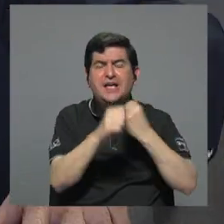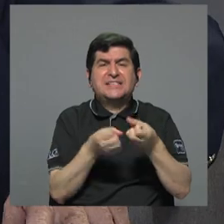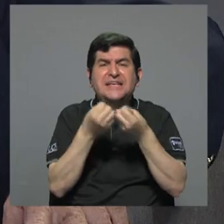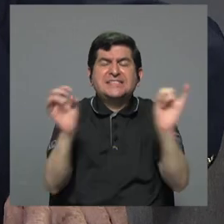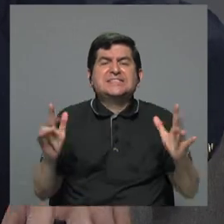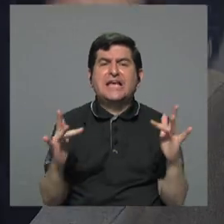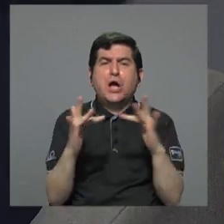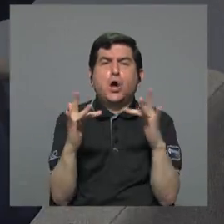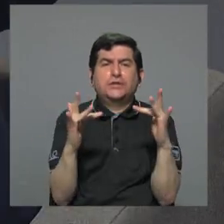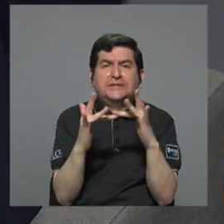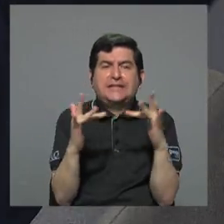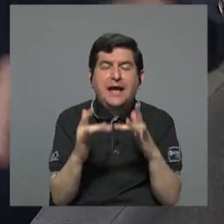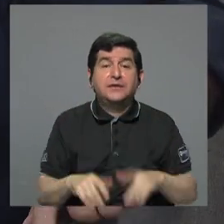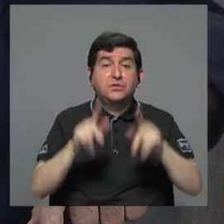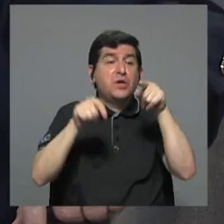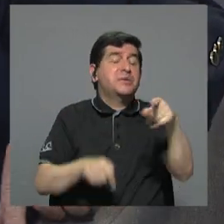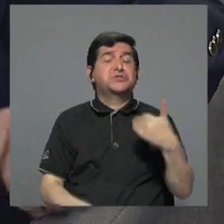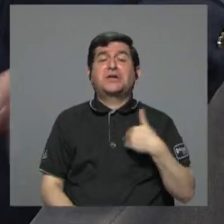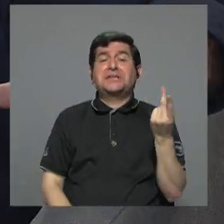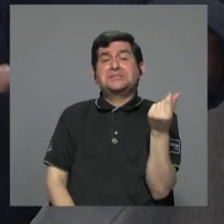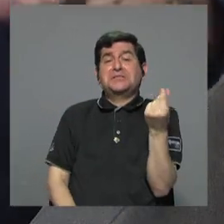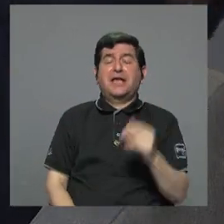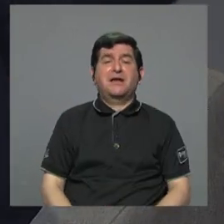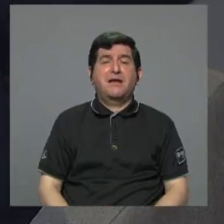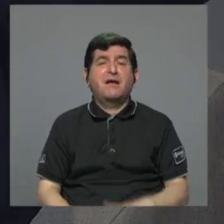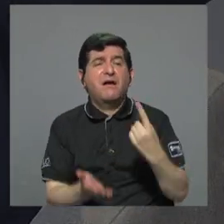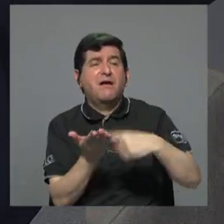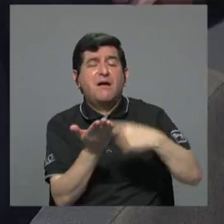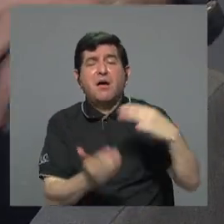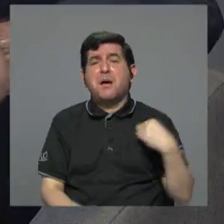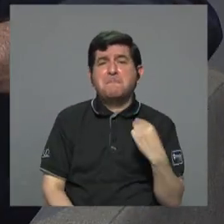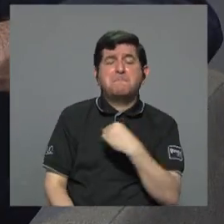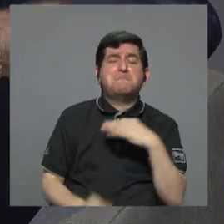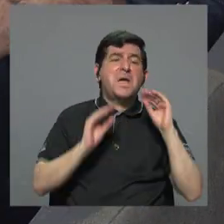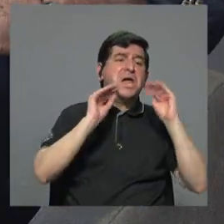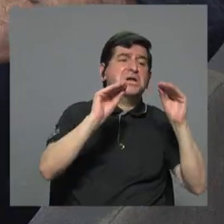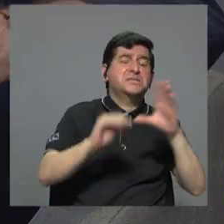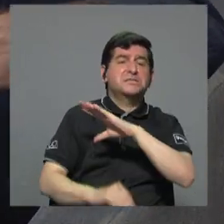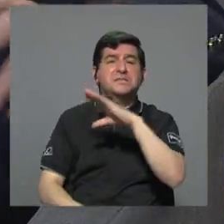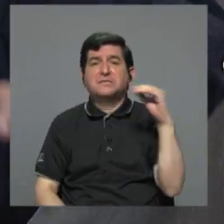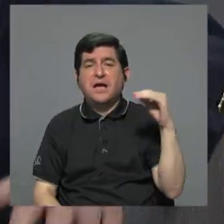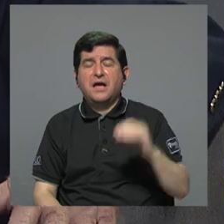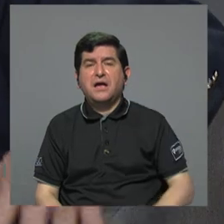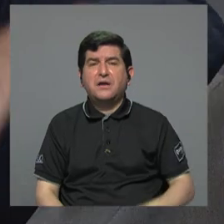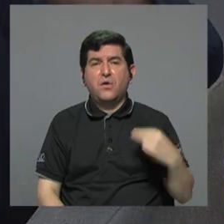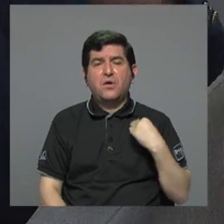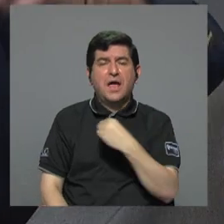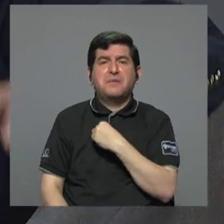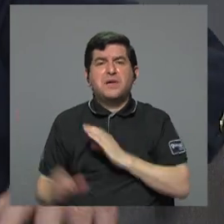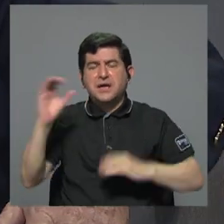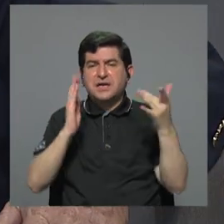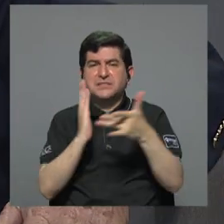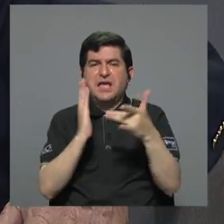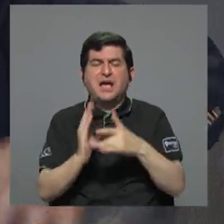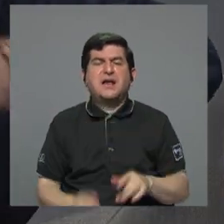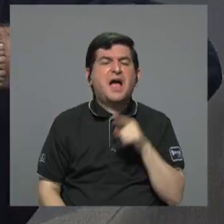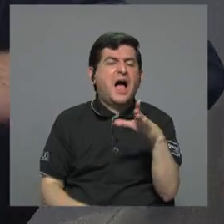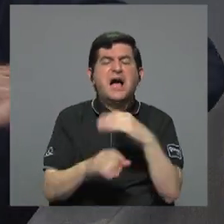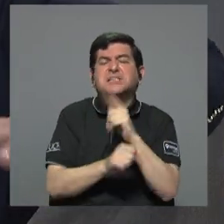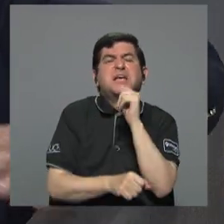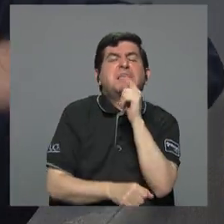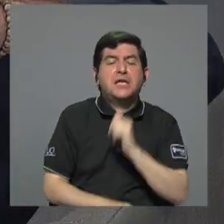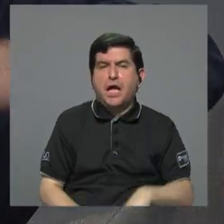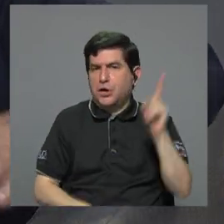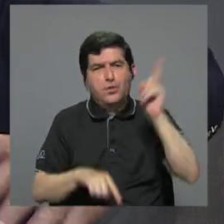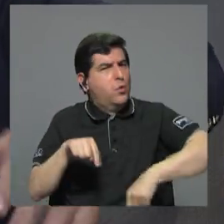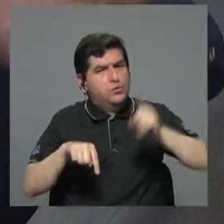tener conectividad y esa gente con esa plata y un pleito aquí entre el Ministerio de Educación y el MISID de quién es el que tiene que hacerlo no